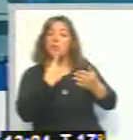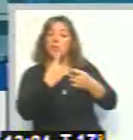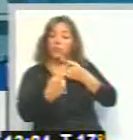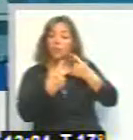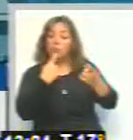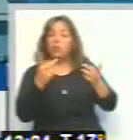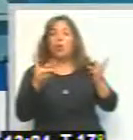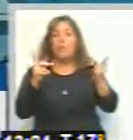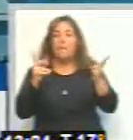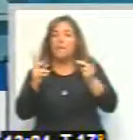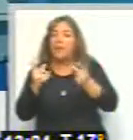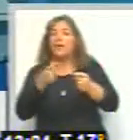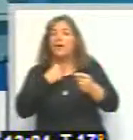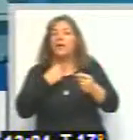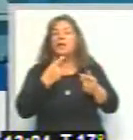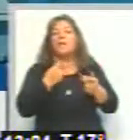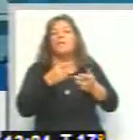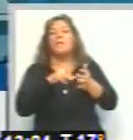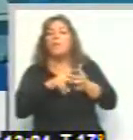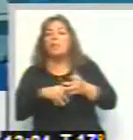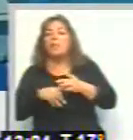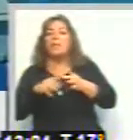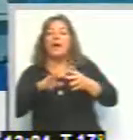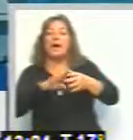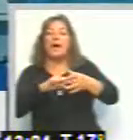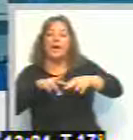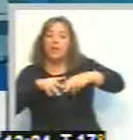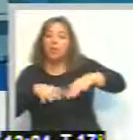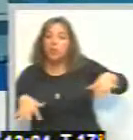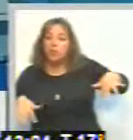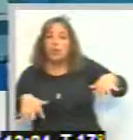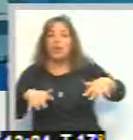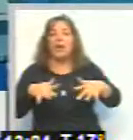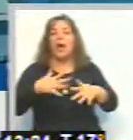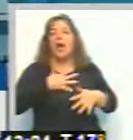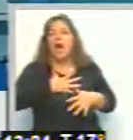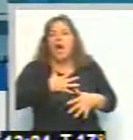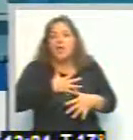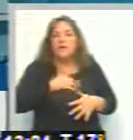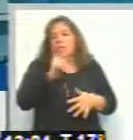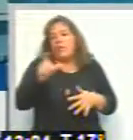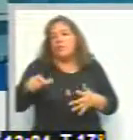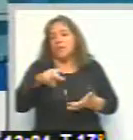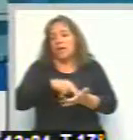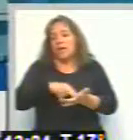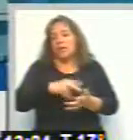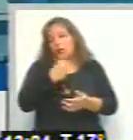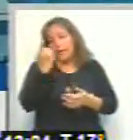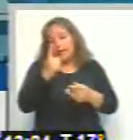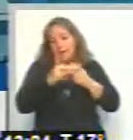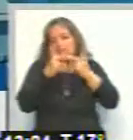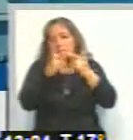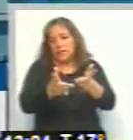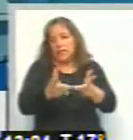intenta determinar problemas estructurales. También está vinculado al estado de ánimo de los salteños. Y lo que recién nosotros comentábamos, ¿no?